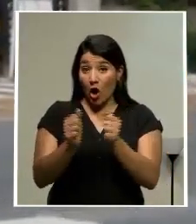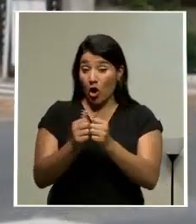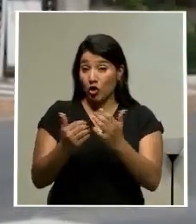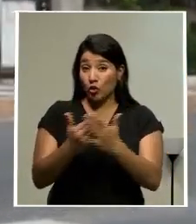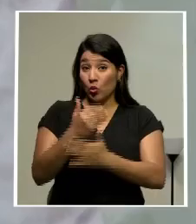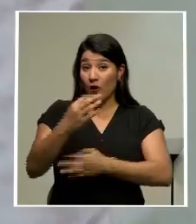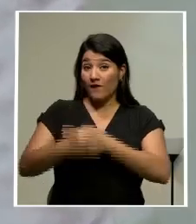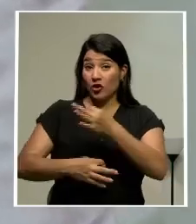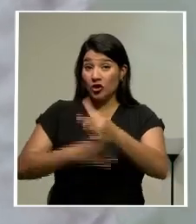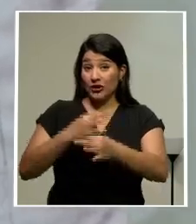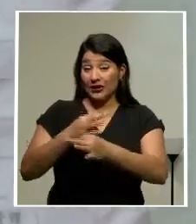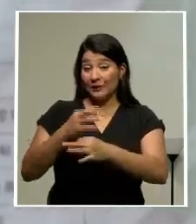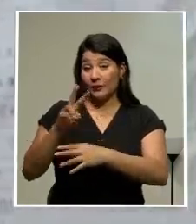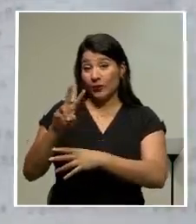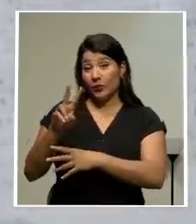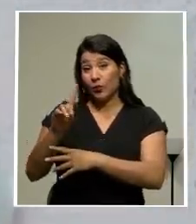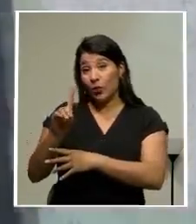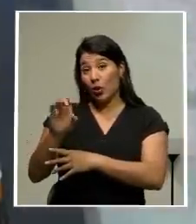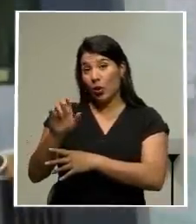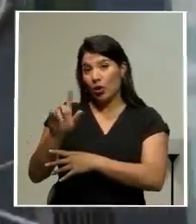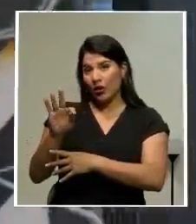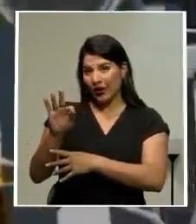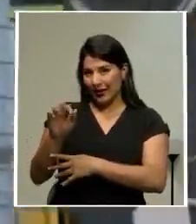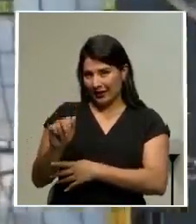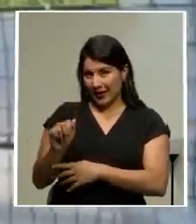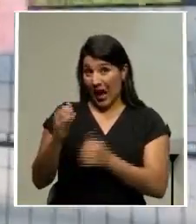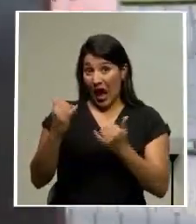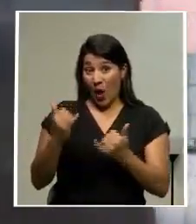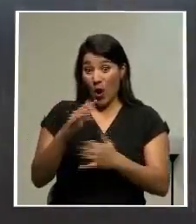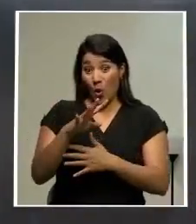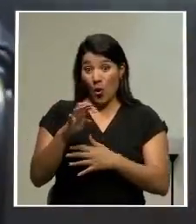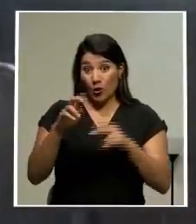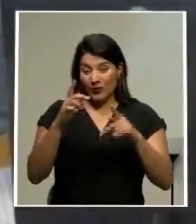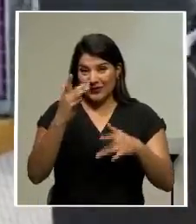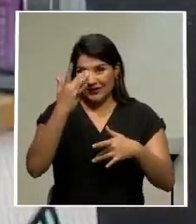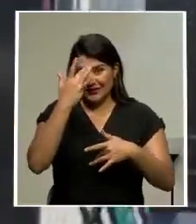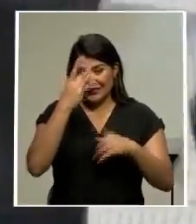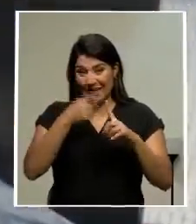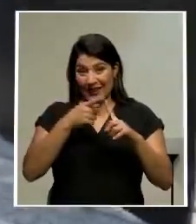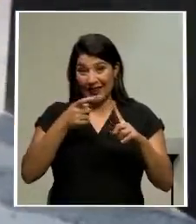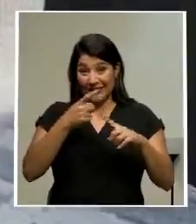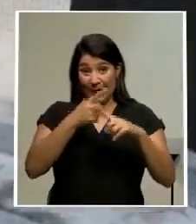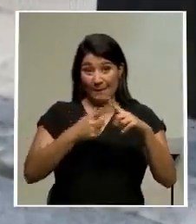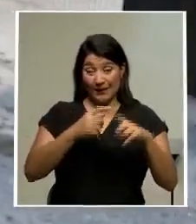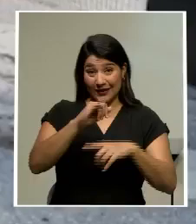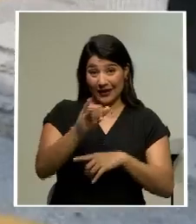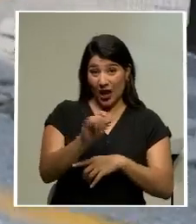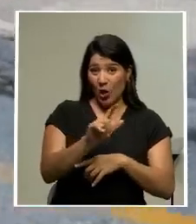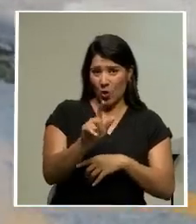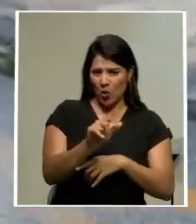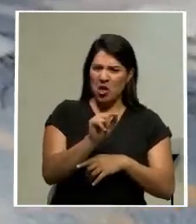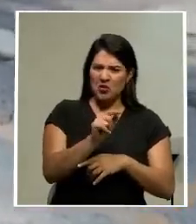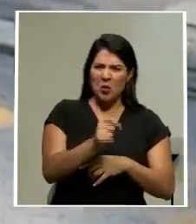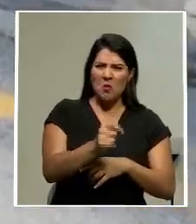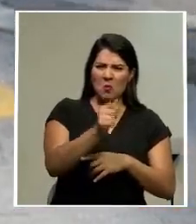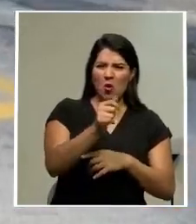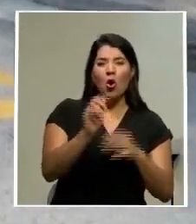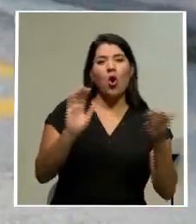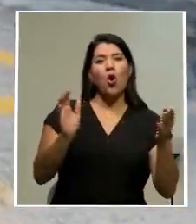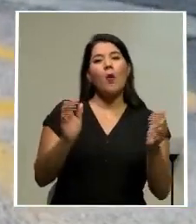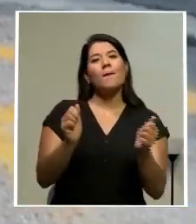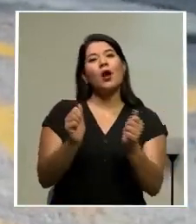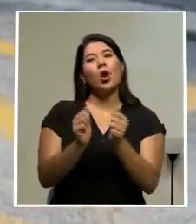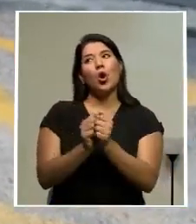Delta. El país ha contabilizado más de 400 contagios desde mediados de julio, una cifra baja comparada a las registradas